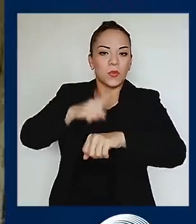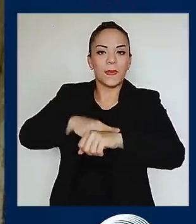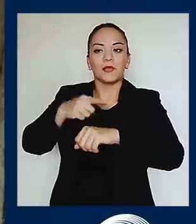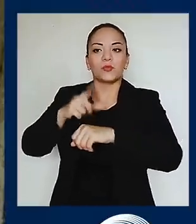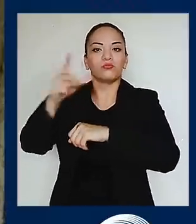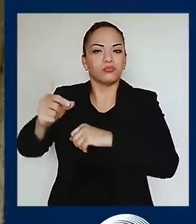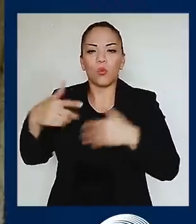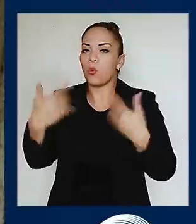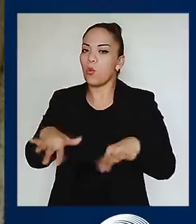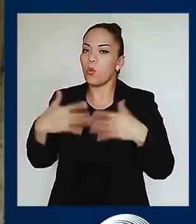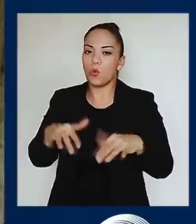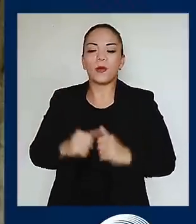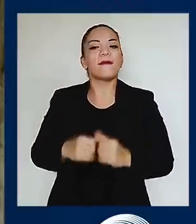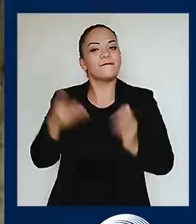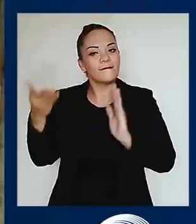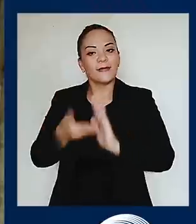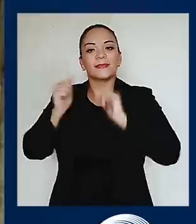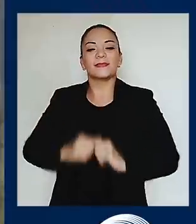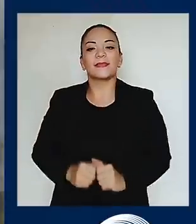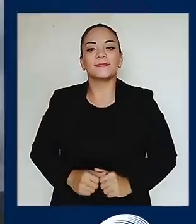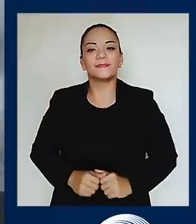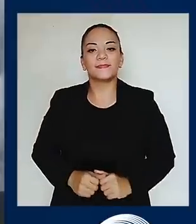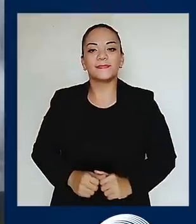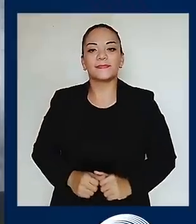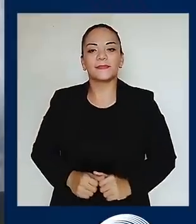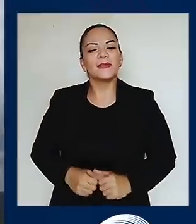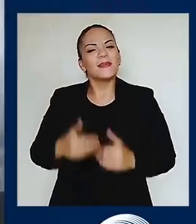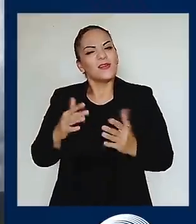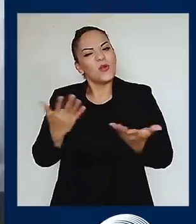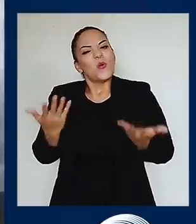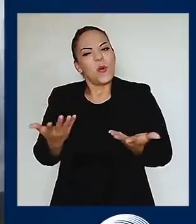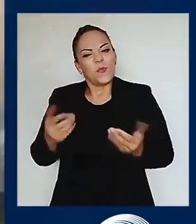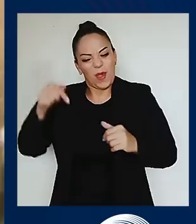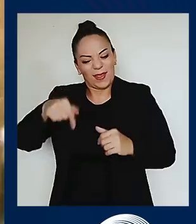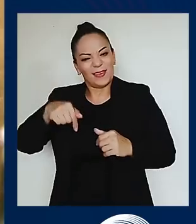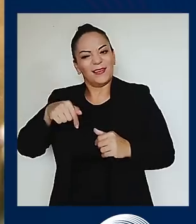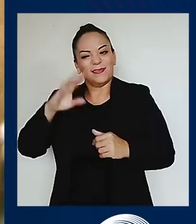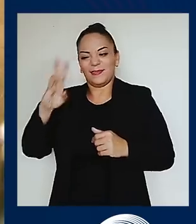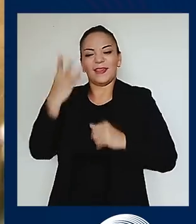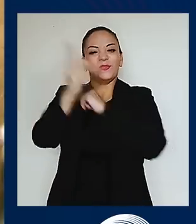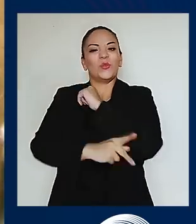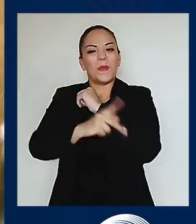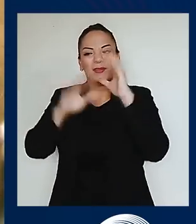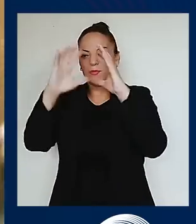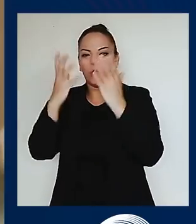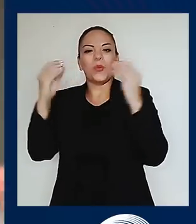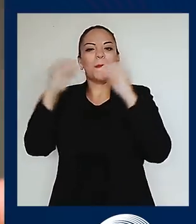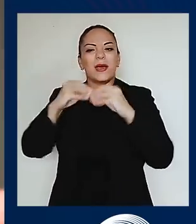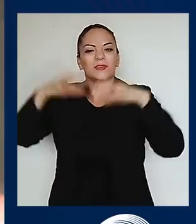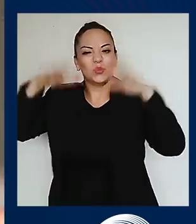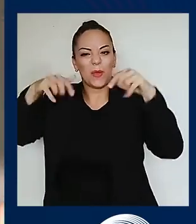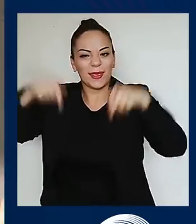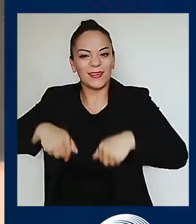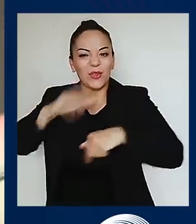plazo. Por eso, en el sexto país más lluvioso del mundo, no hay agua para las comunidades,